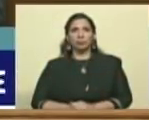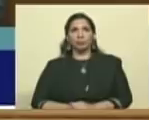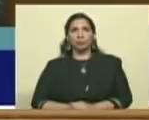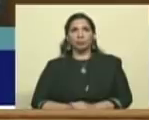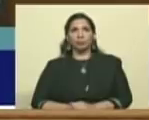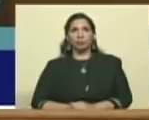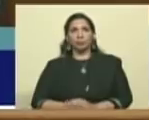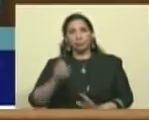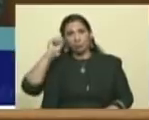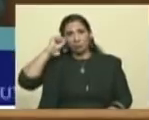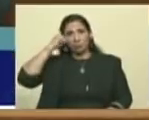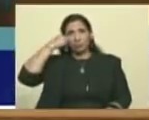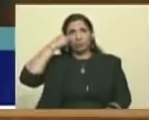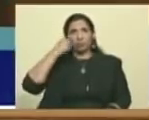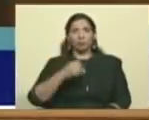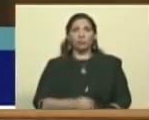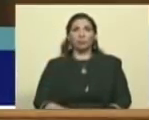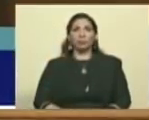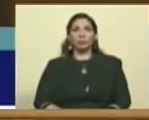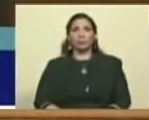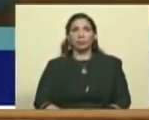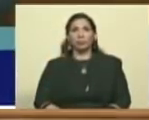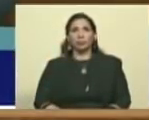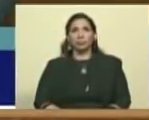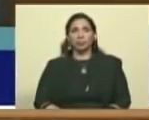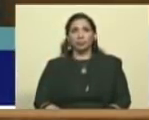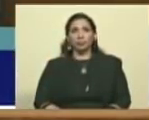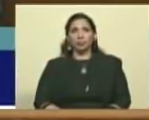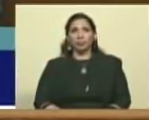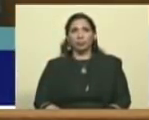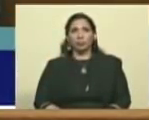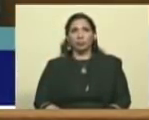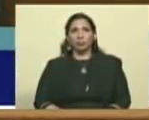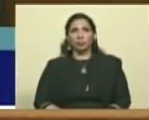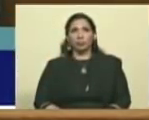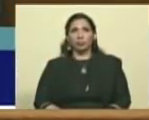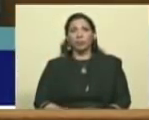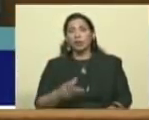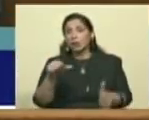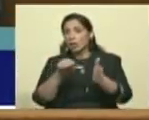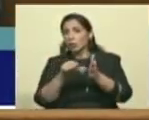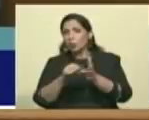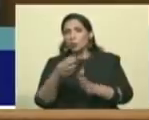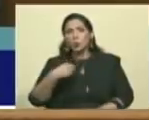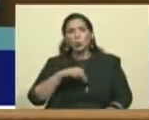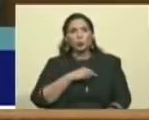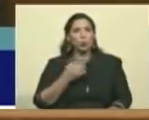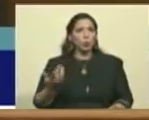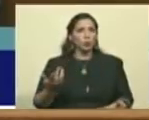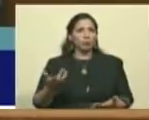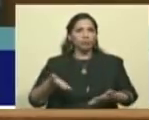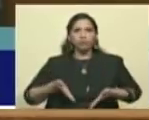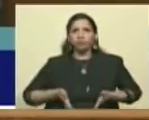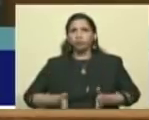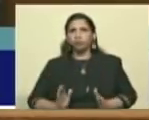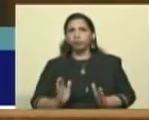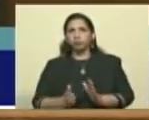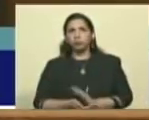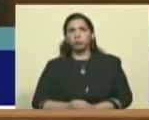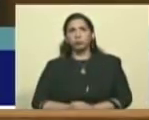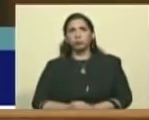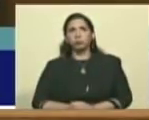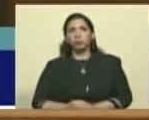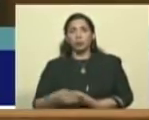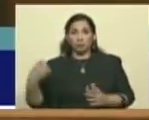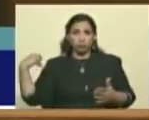recordemos de dónde venimos, los antecedentes